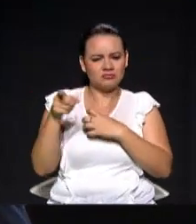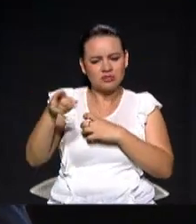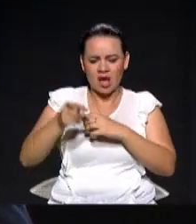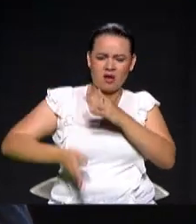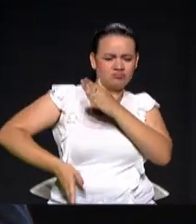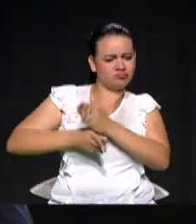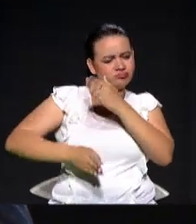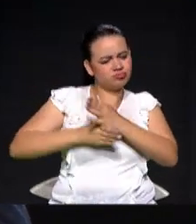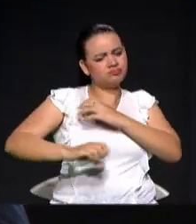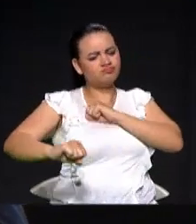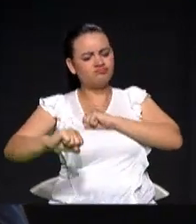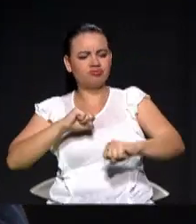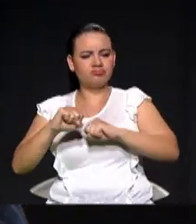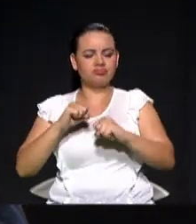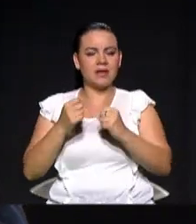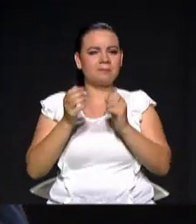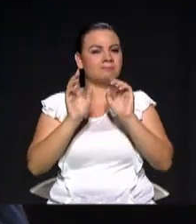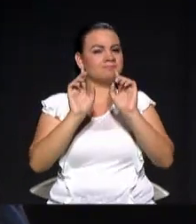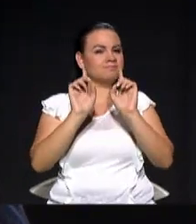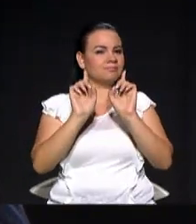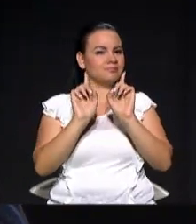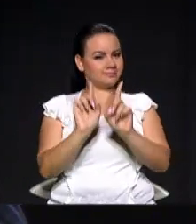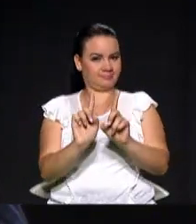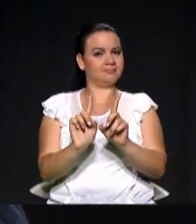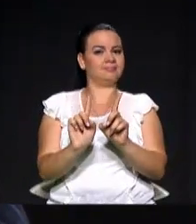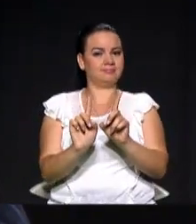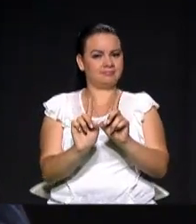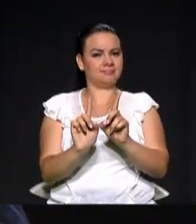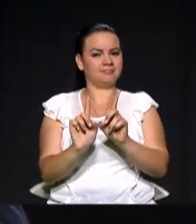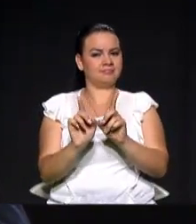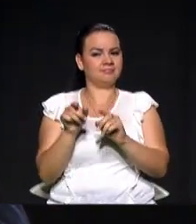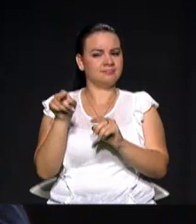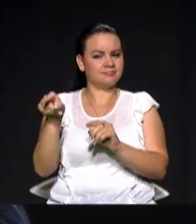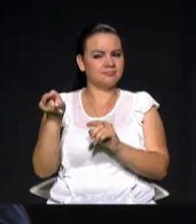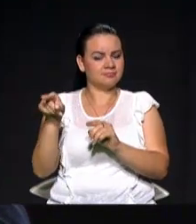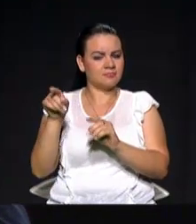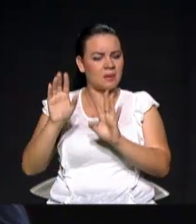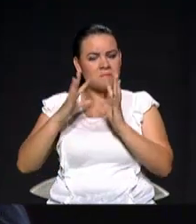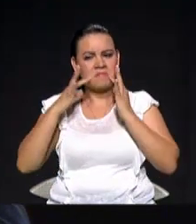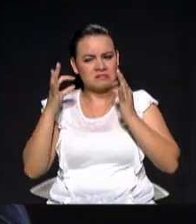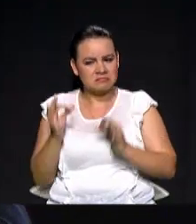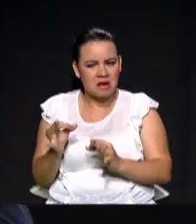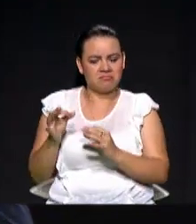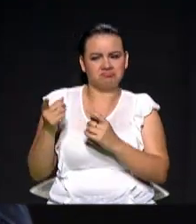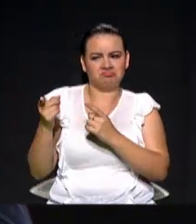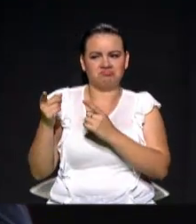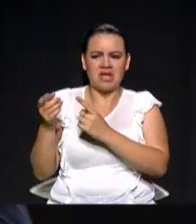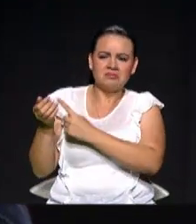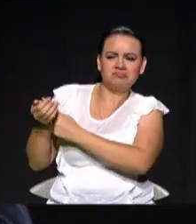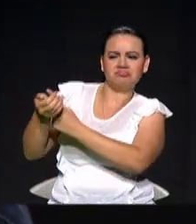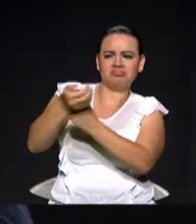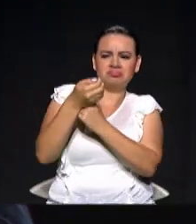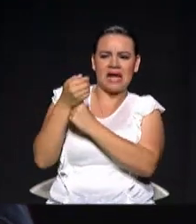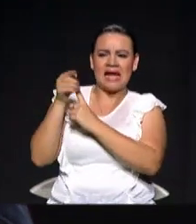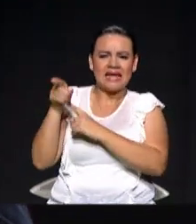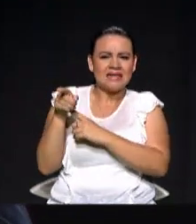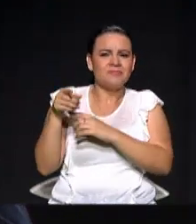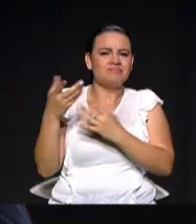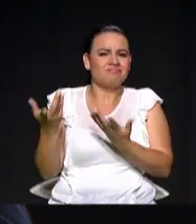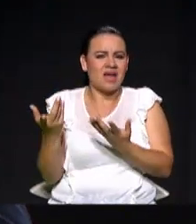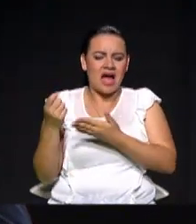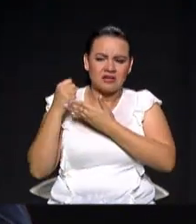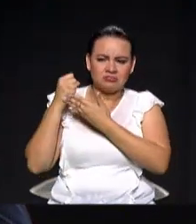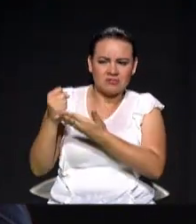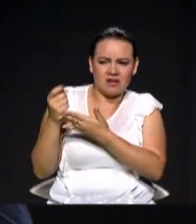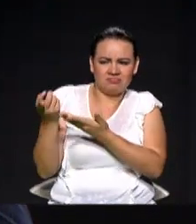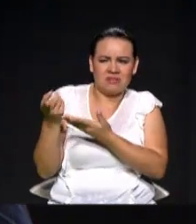buen camino. Pero hay que distinguir claramente, una cosa es la póliza de seguros aseguradora que ha reconocido unos montos que